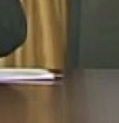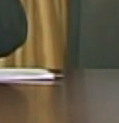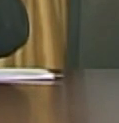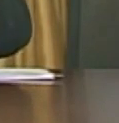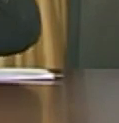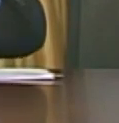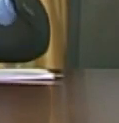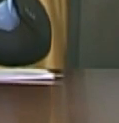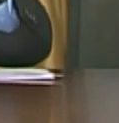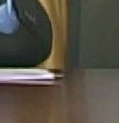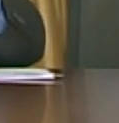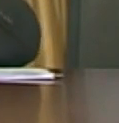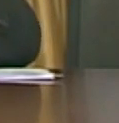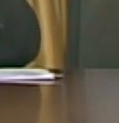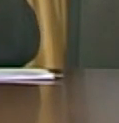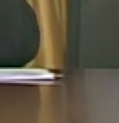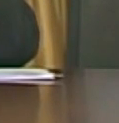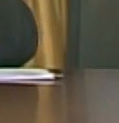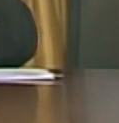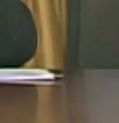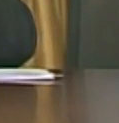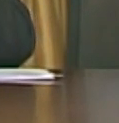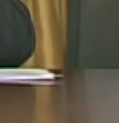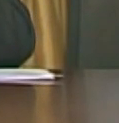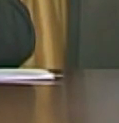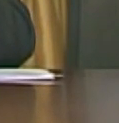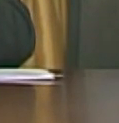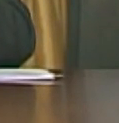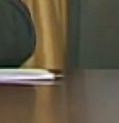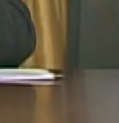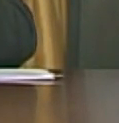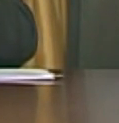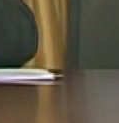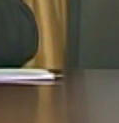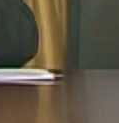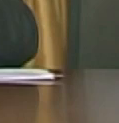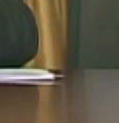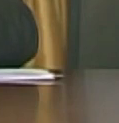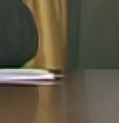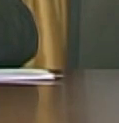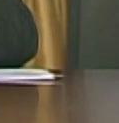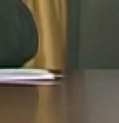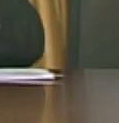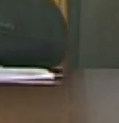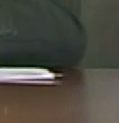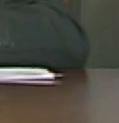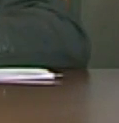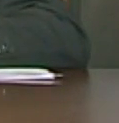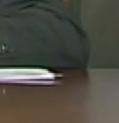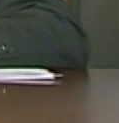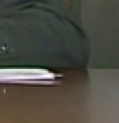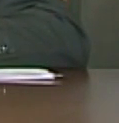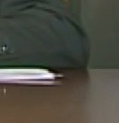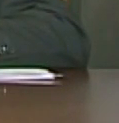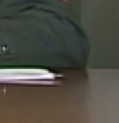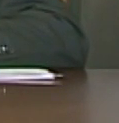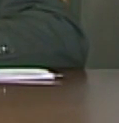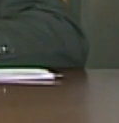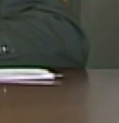mil hogares en una y 500 mil hogares en otro año 2016 haremos de tripa corazón pero yo lo juro